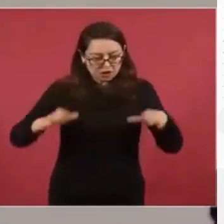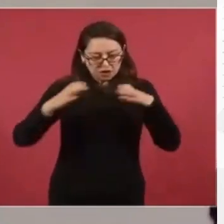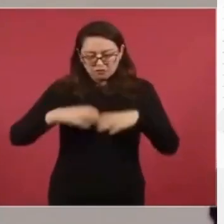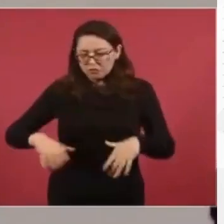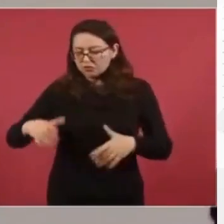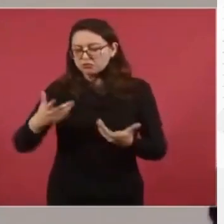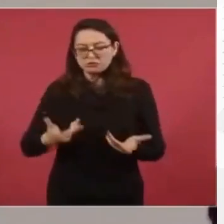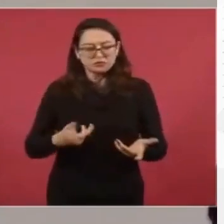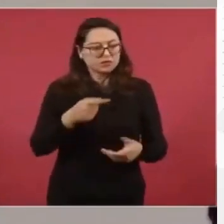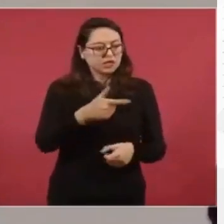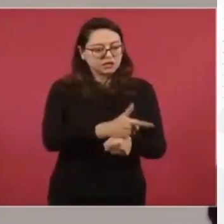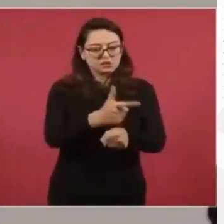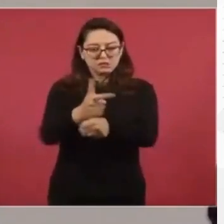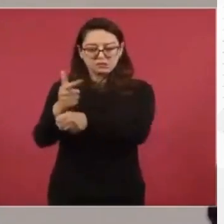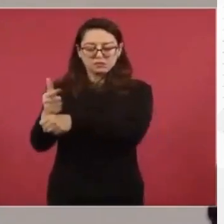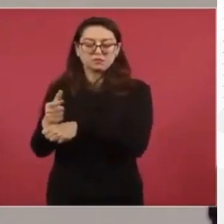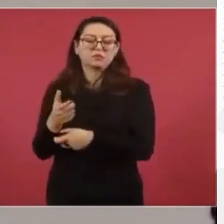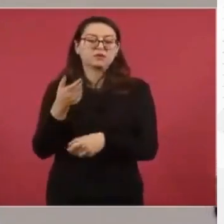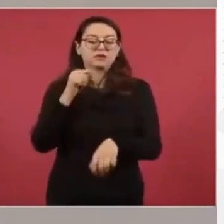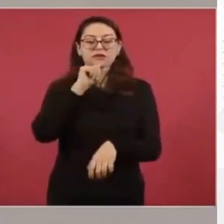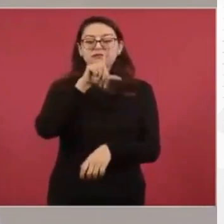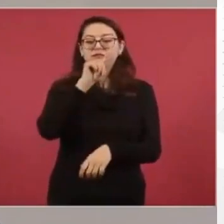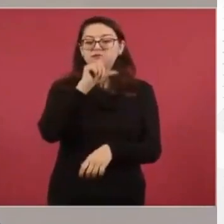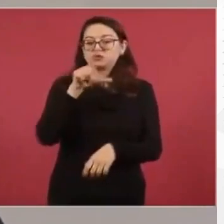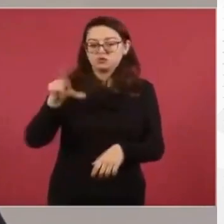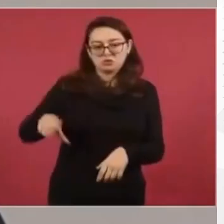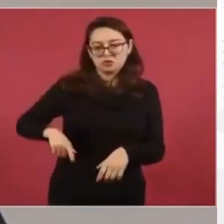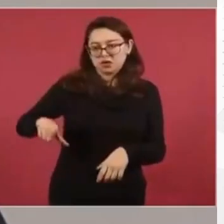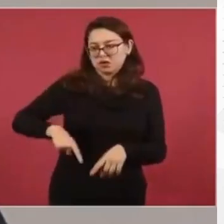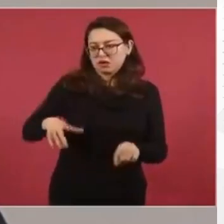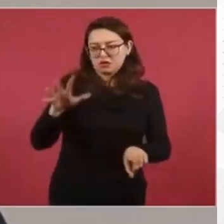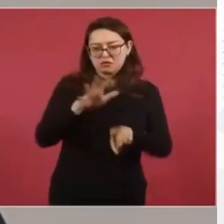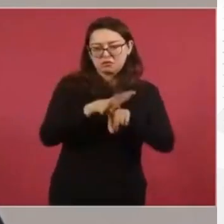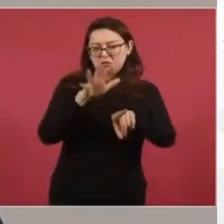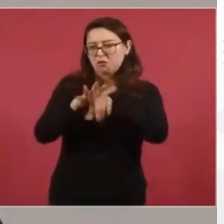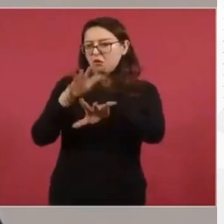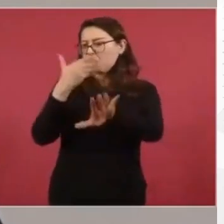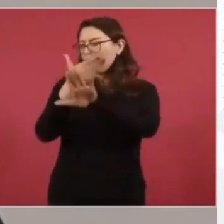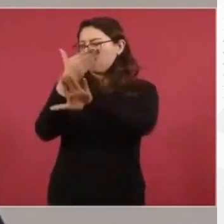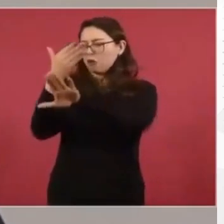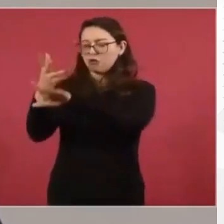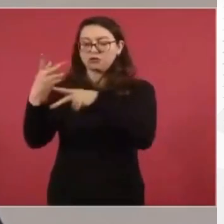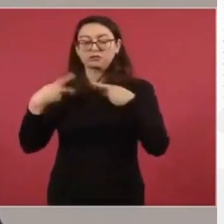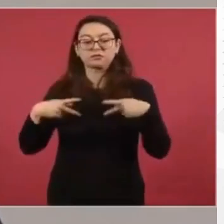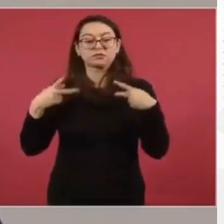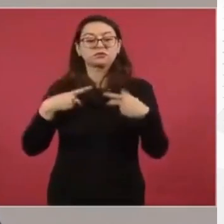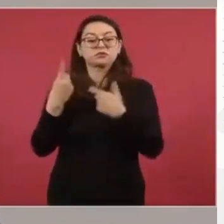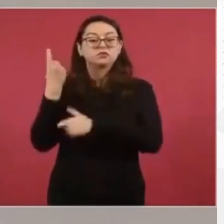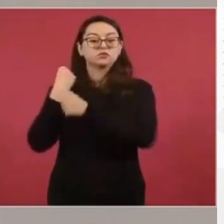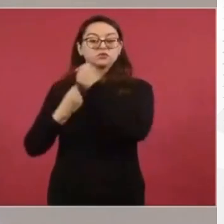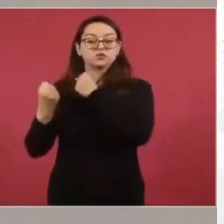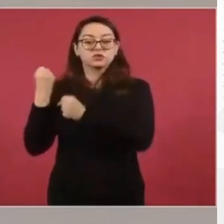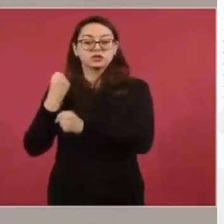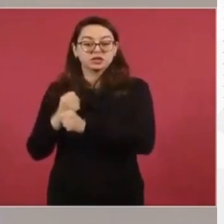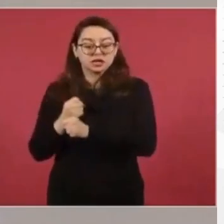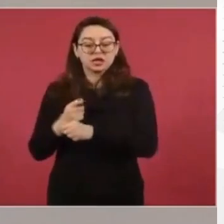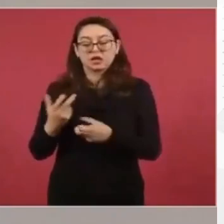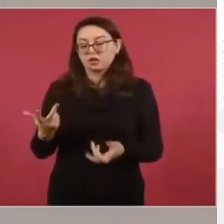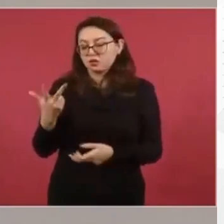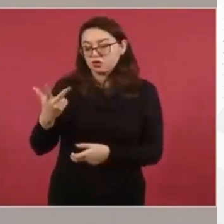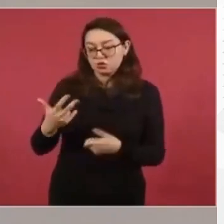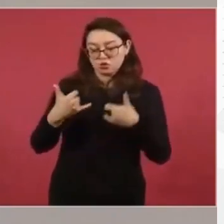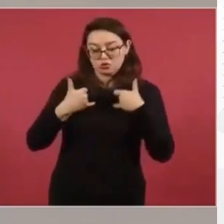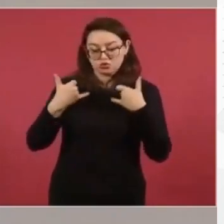dominio público la represión que existe en el estado de Jalisco. Tan solo en año pasado, todos los hechos que se dieron, el asesinato de los ocho